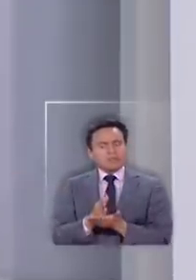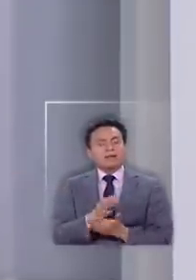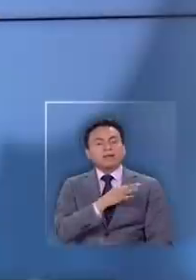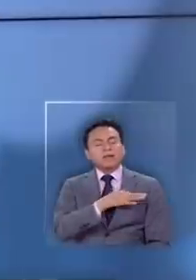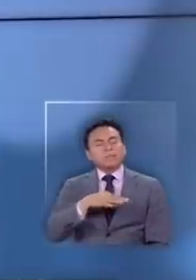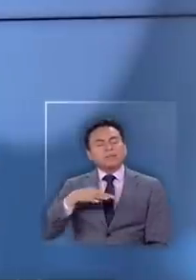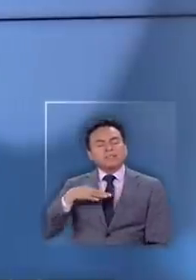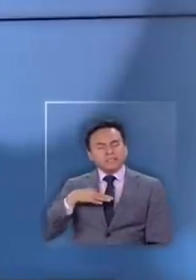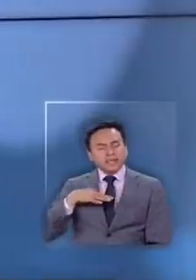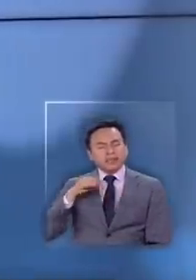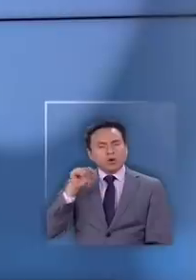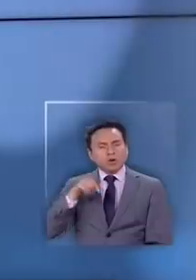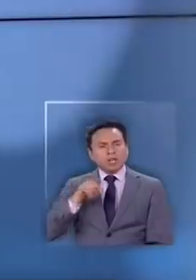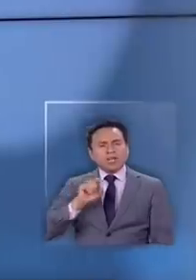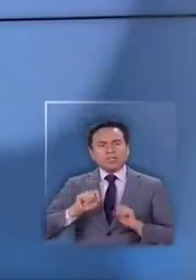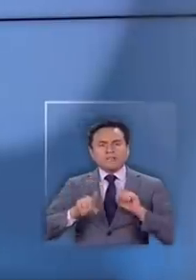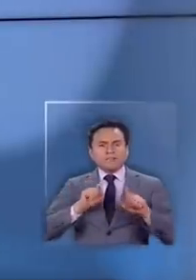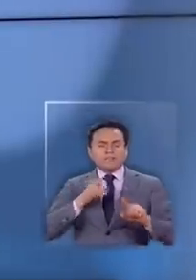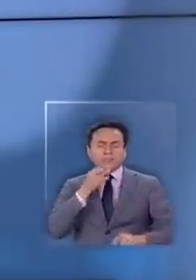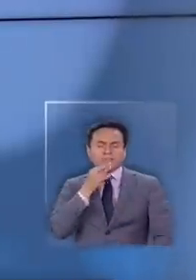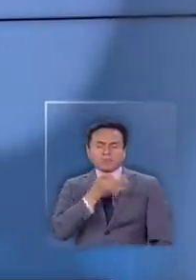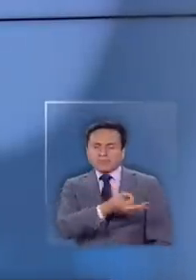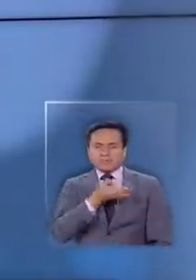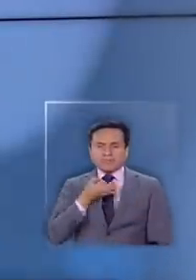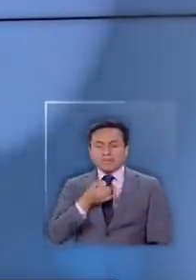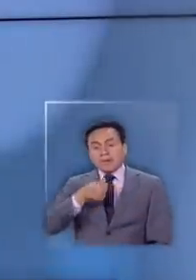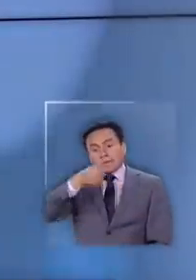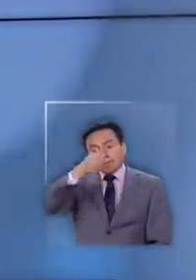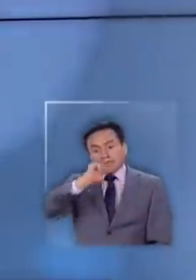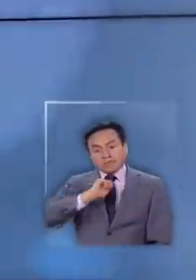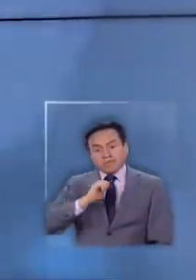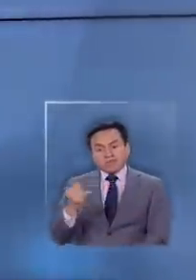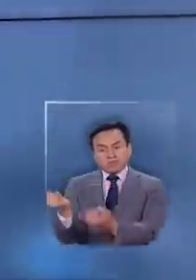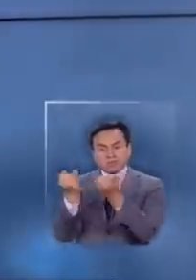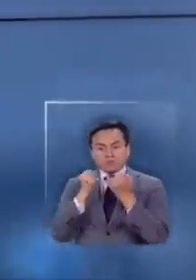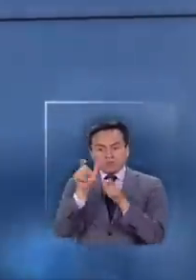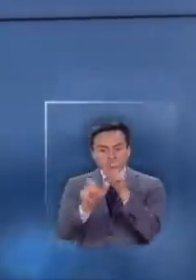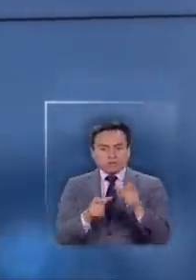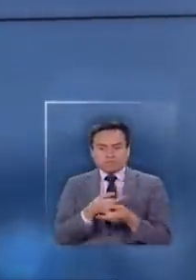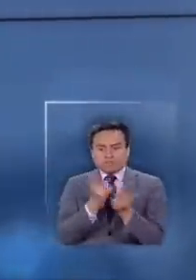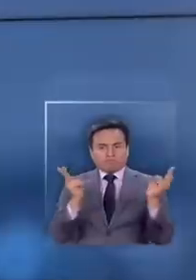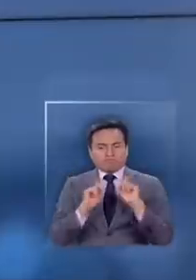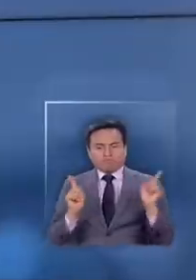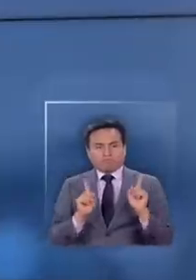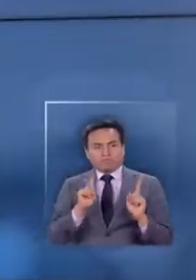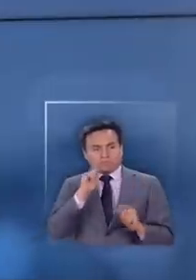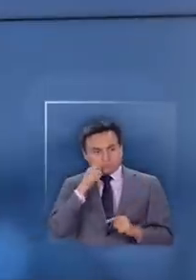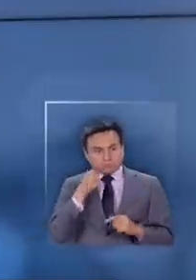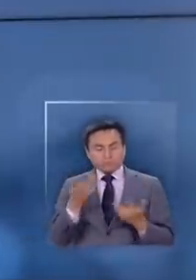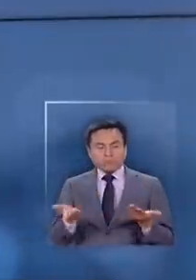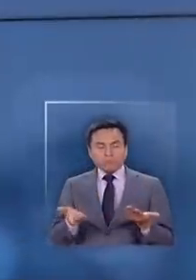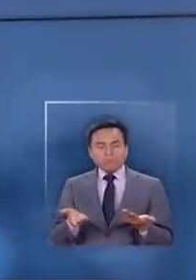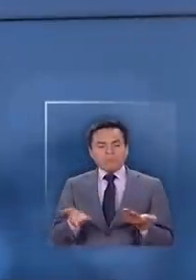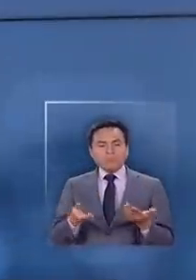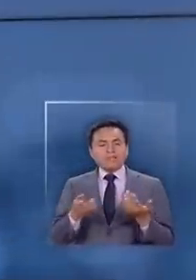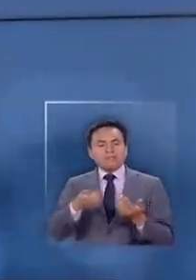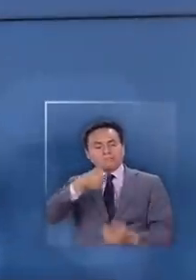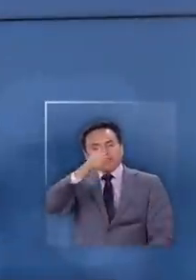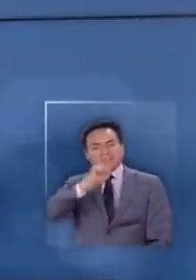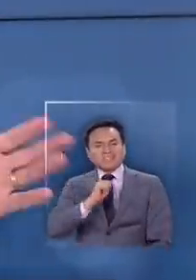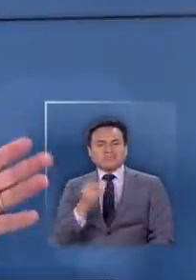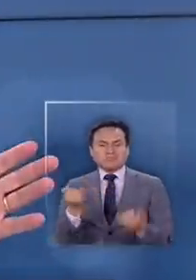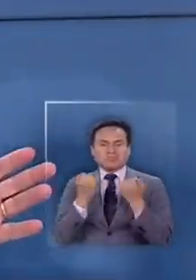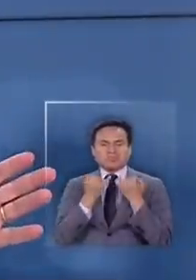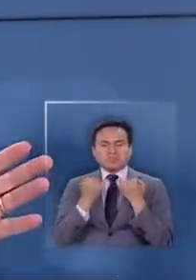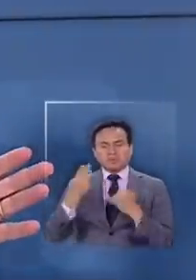ministerio también se defiende sosteniendo que es la privacidad de los datos de las personas y que entonces implícitamente lleva a eso a decir